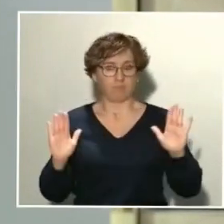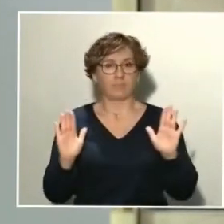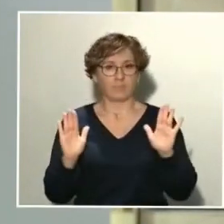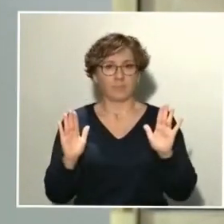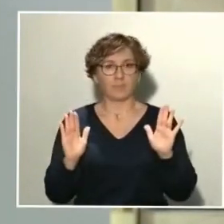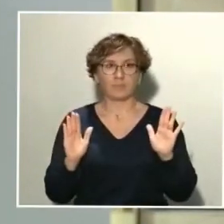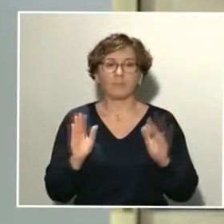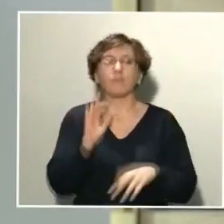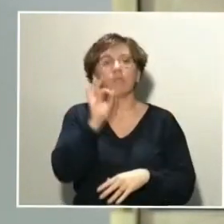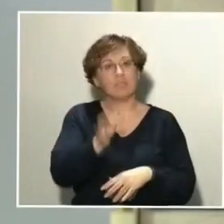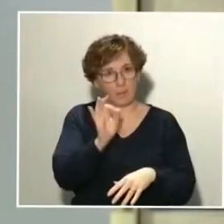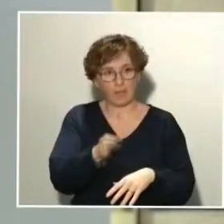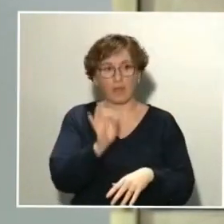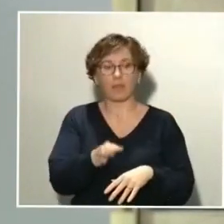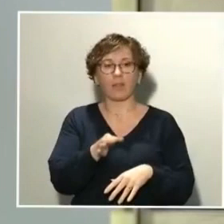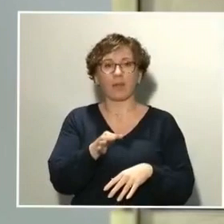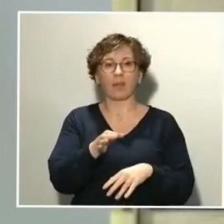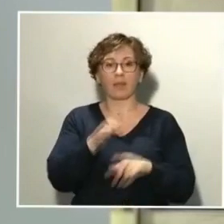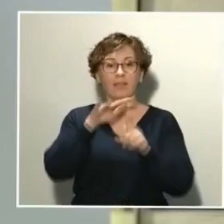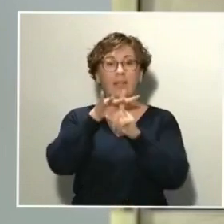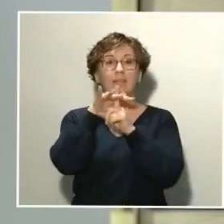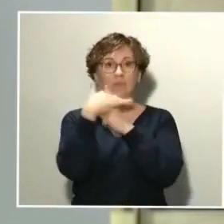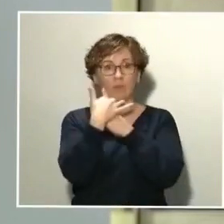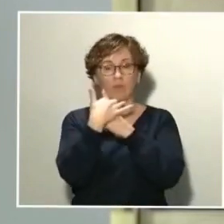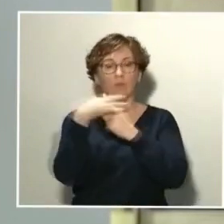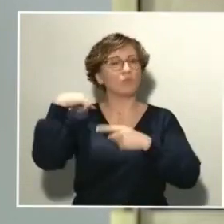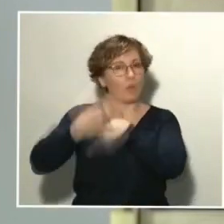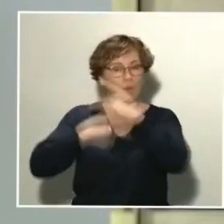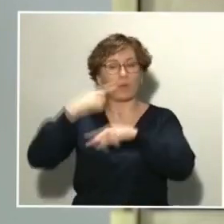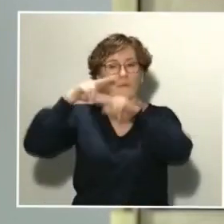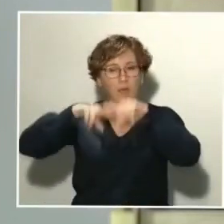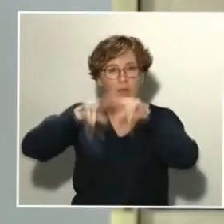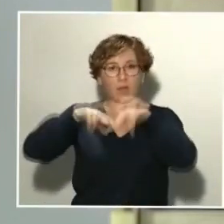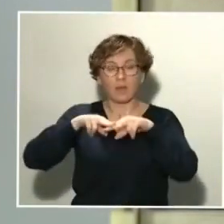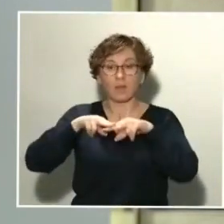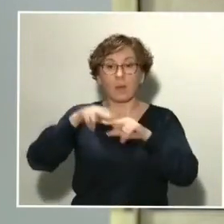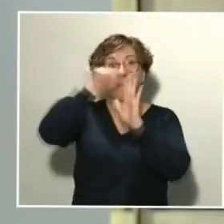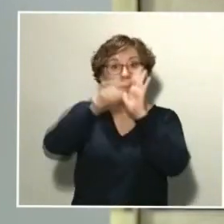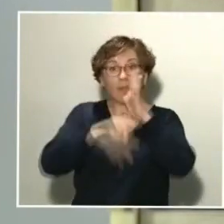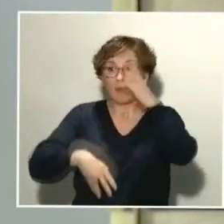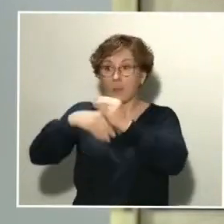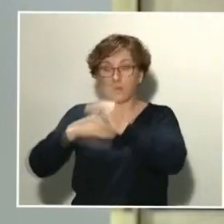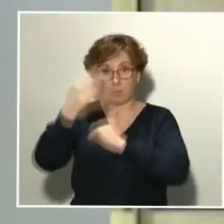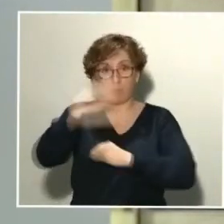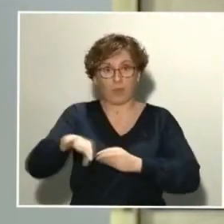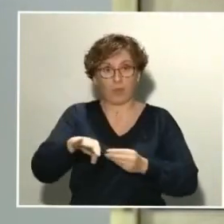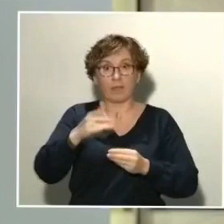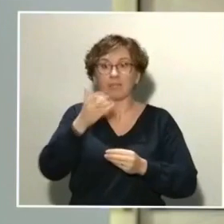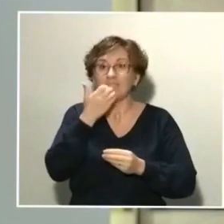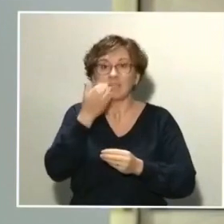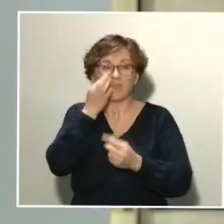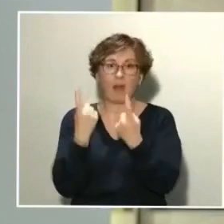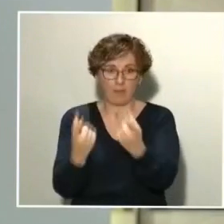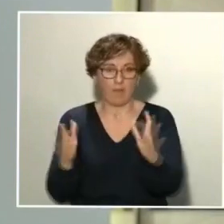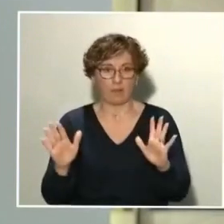la situación se analiza día a día y cualquier otra medida se puede implantar cuando se considere necesario, pero el